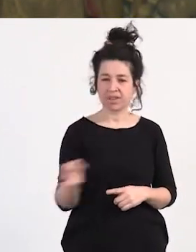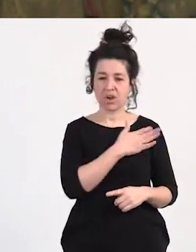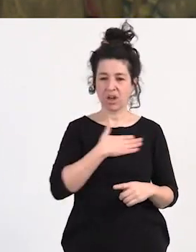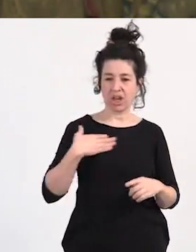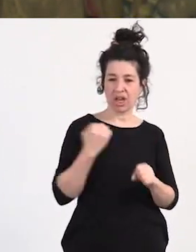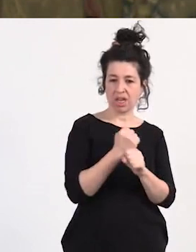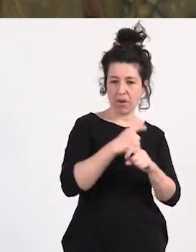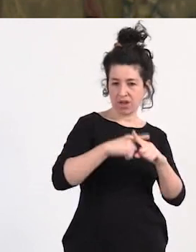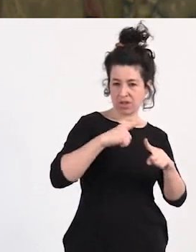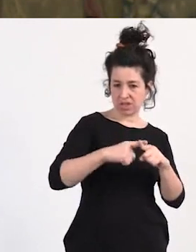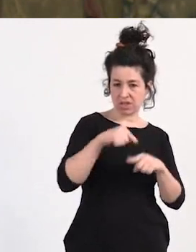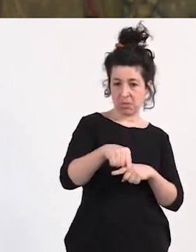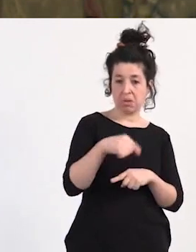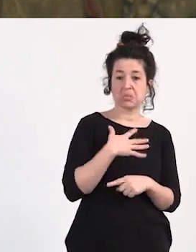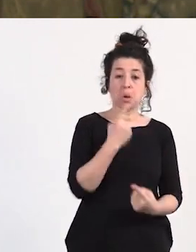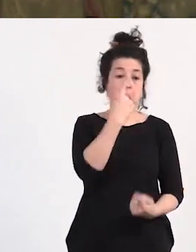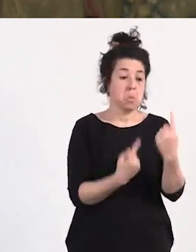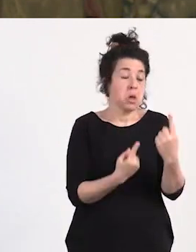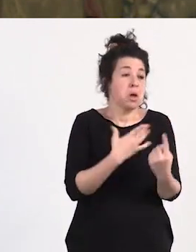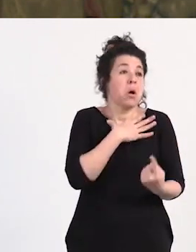les parezca más conveniente como es mi caso